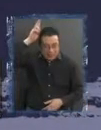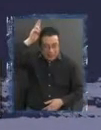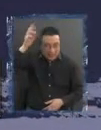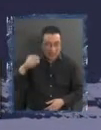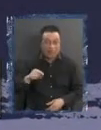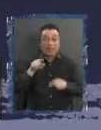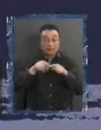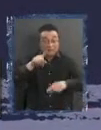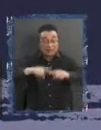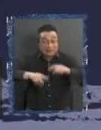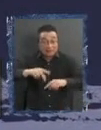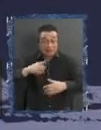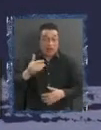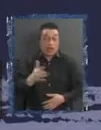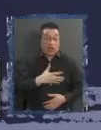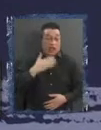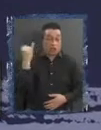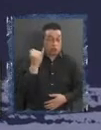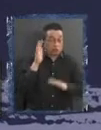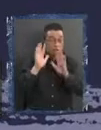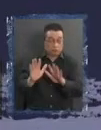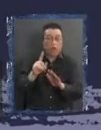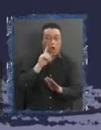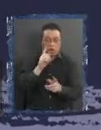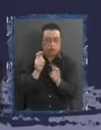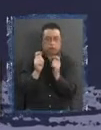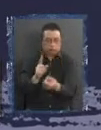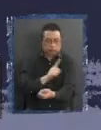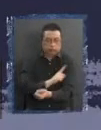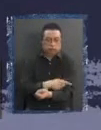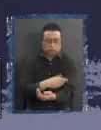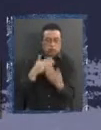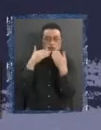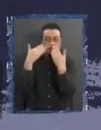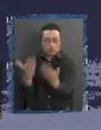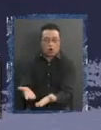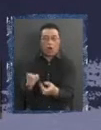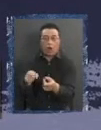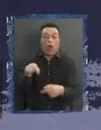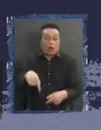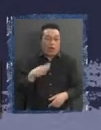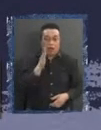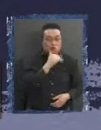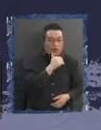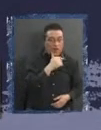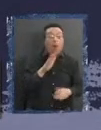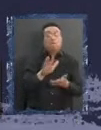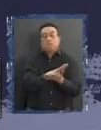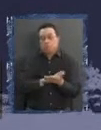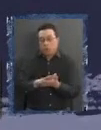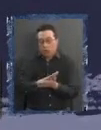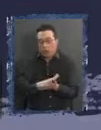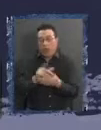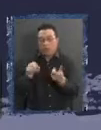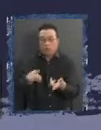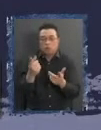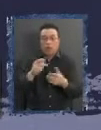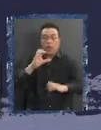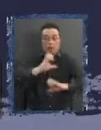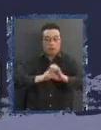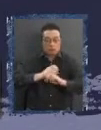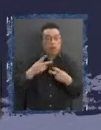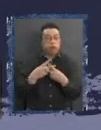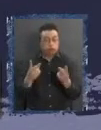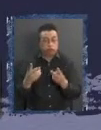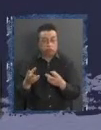territorios autónomos Les entrega algunas competencias Con las que actualmente No cuentan Por ejemplo Crear empresas públicas O ser